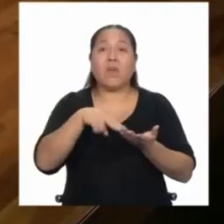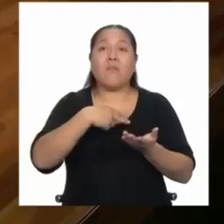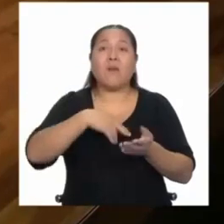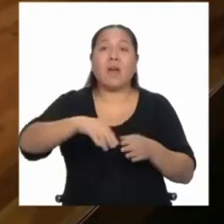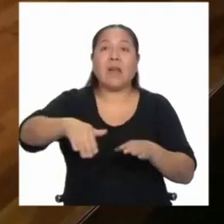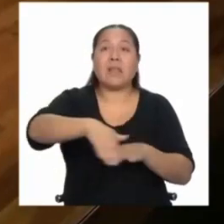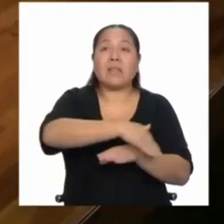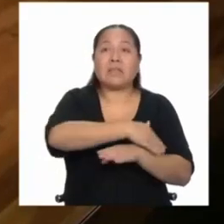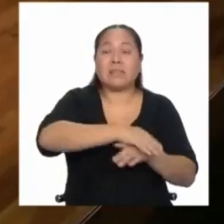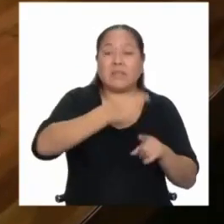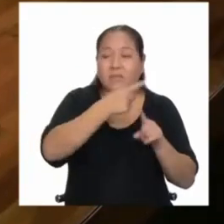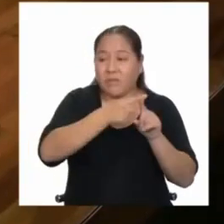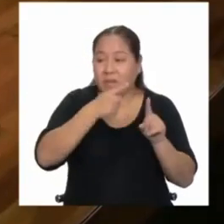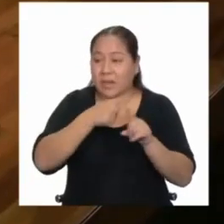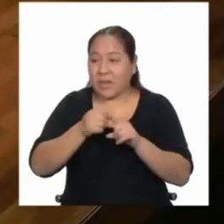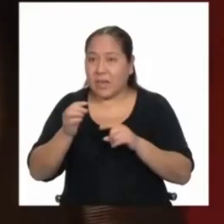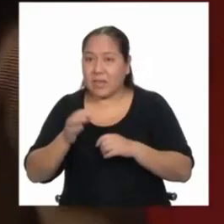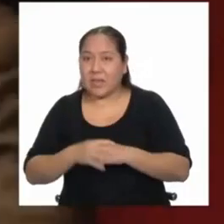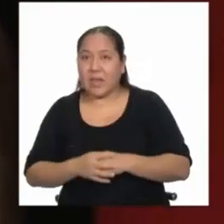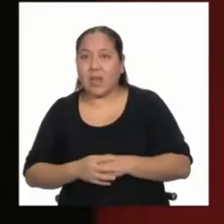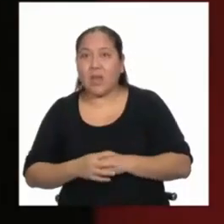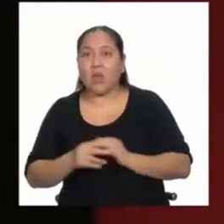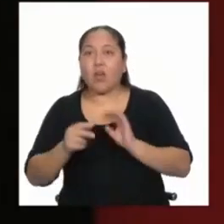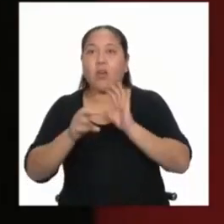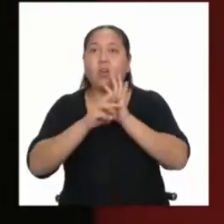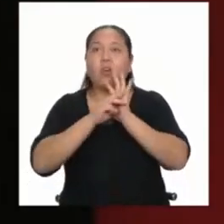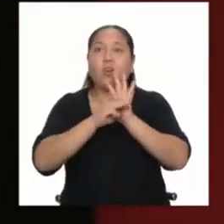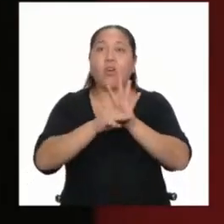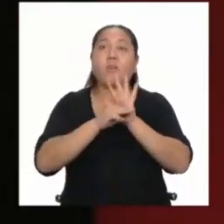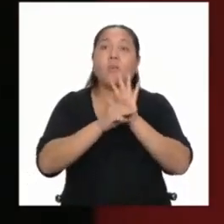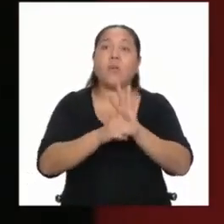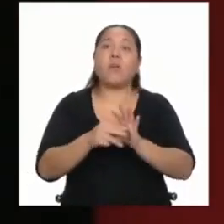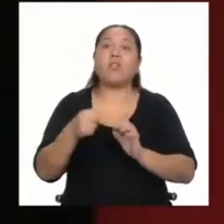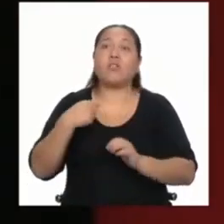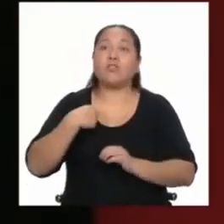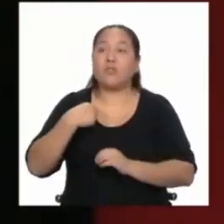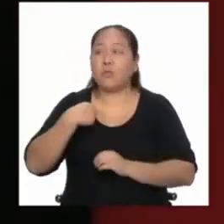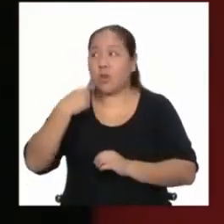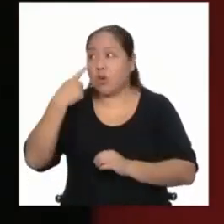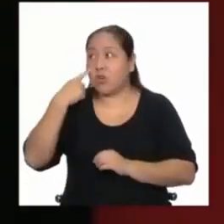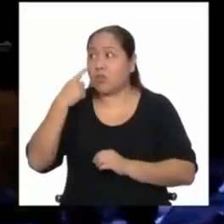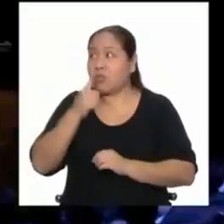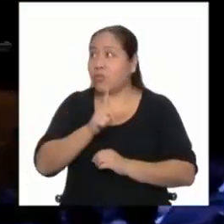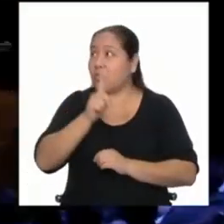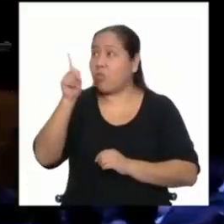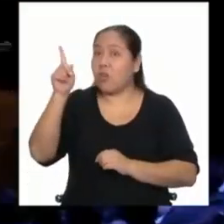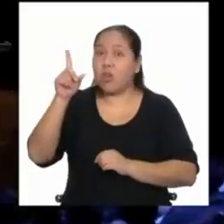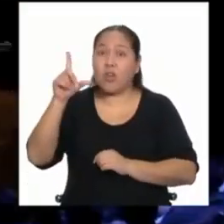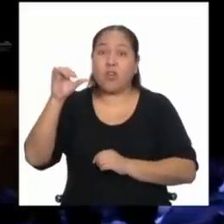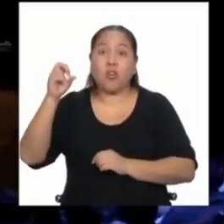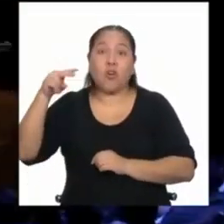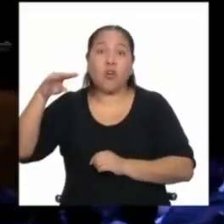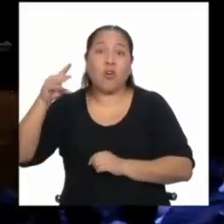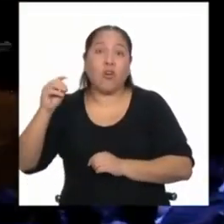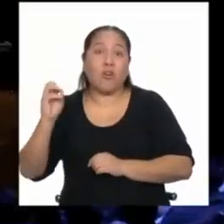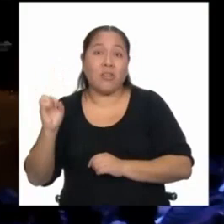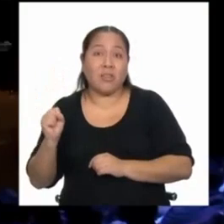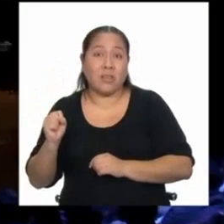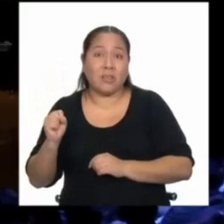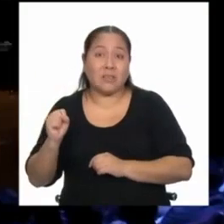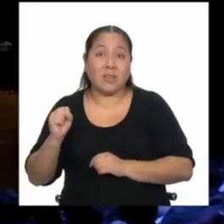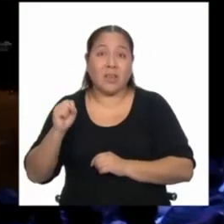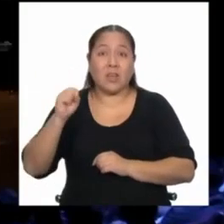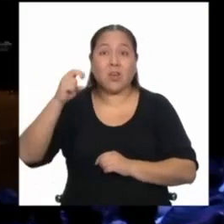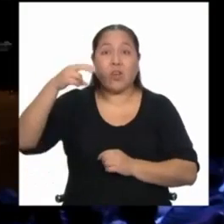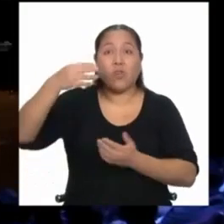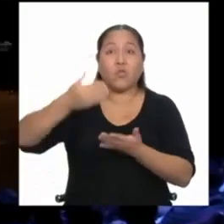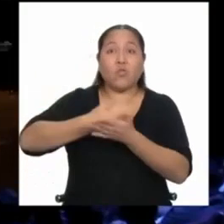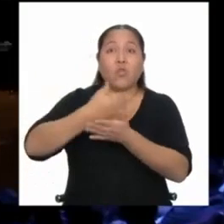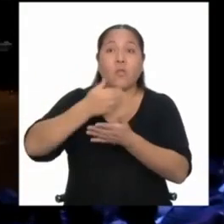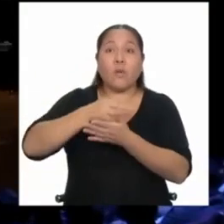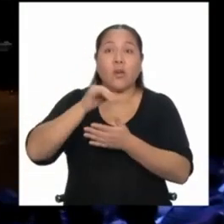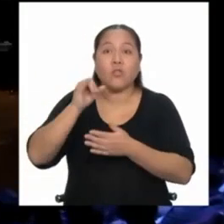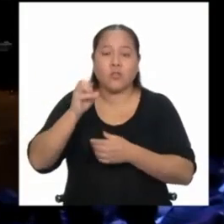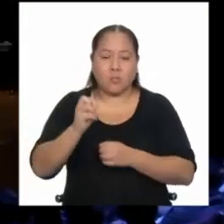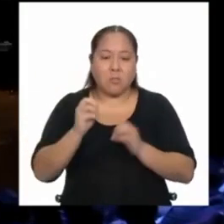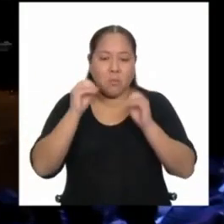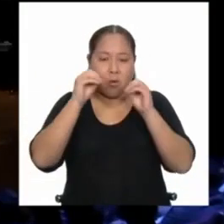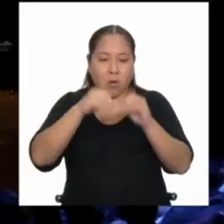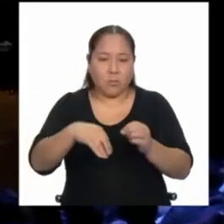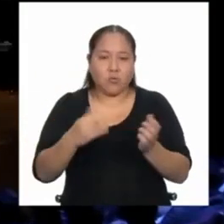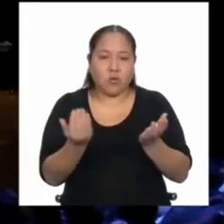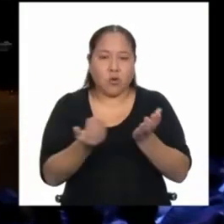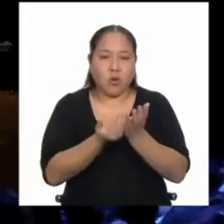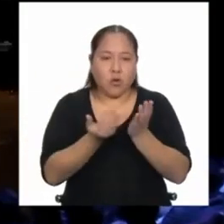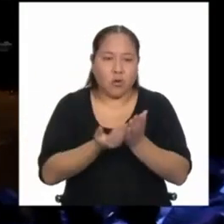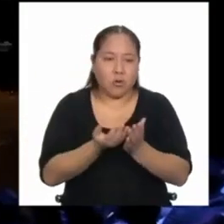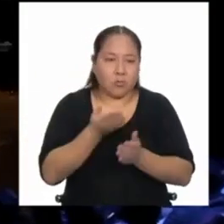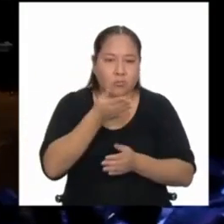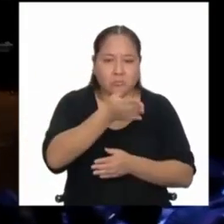multidisciplinares de danza, con el modelo de lo que yo había conocido en Londres, en Nueva York, dije, hagamos una escuela, una escuela dirigida a los sectores